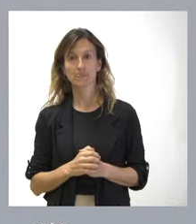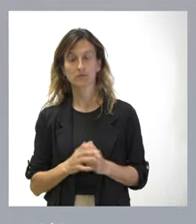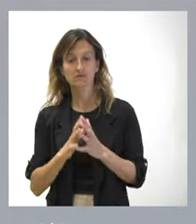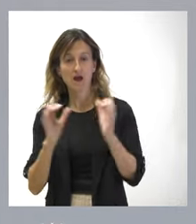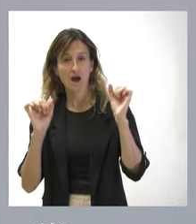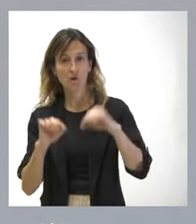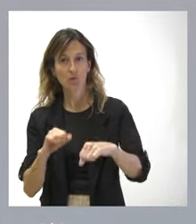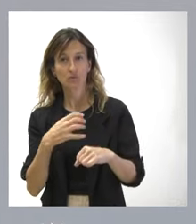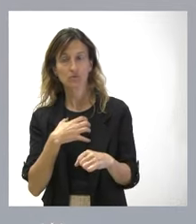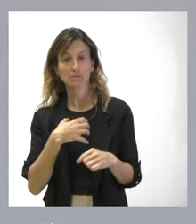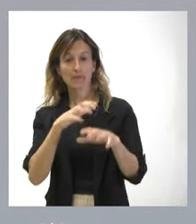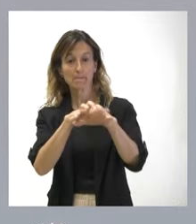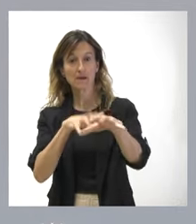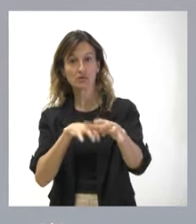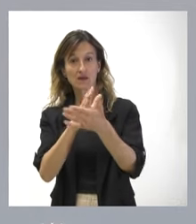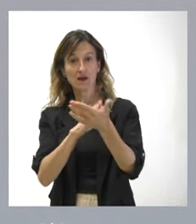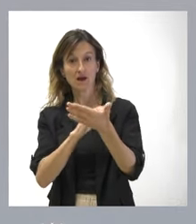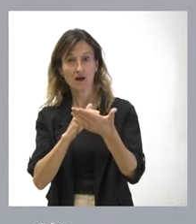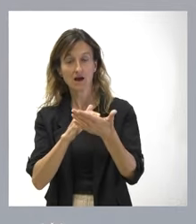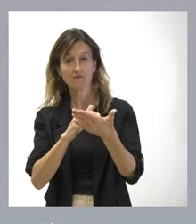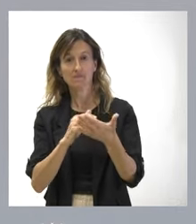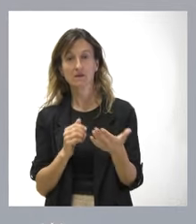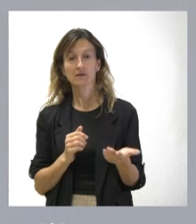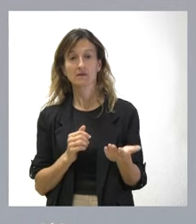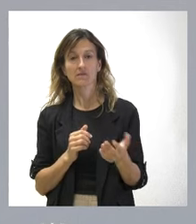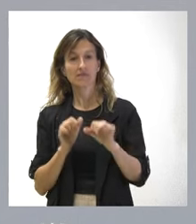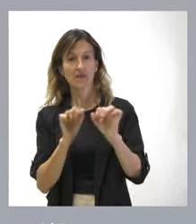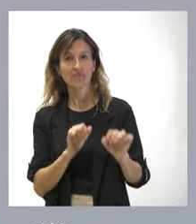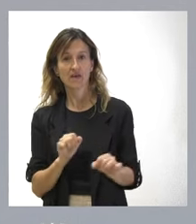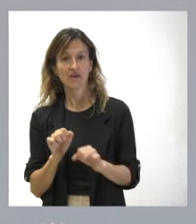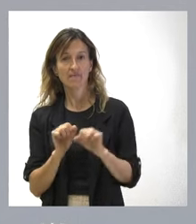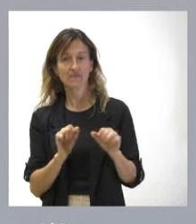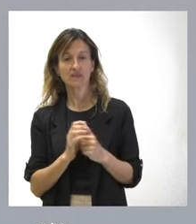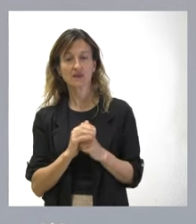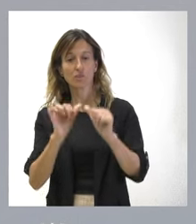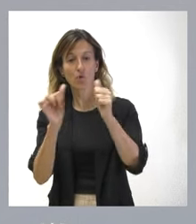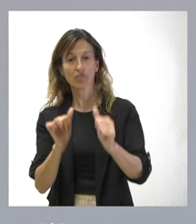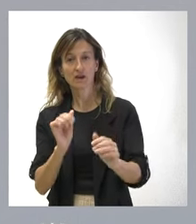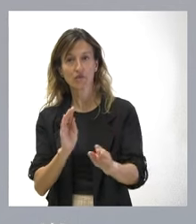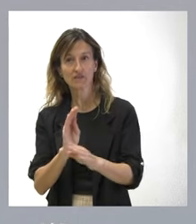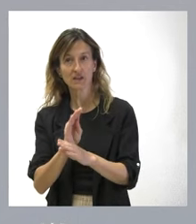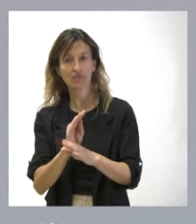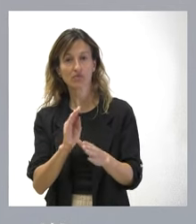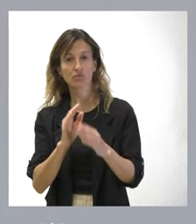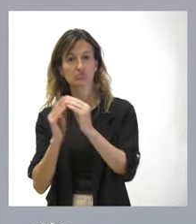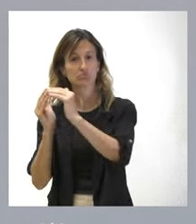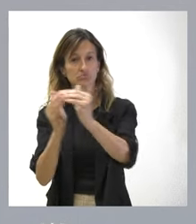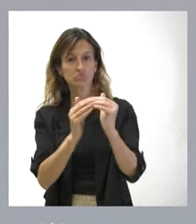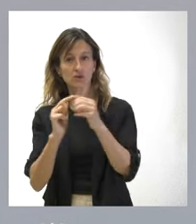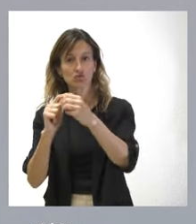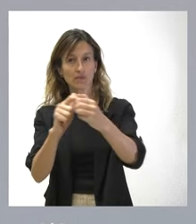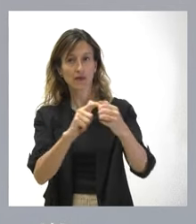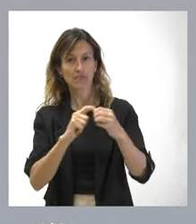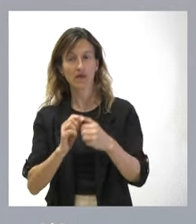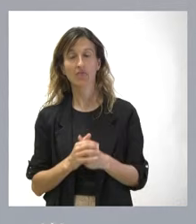Hay una gran mayoría de comunidades autónomas de todo signo político que defienden un modelo de financiación de igualdad y de solidaridad y,